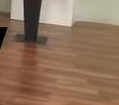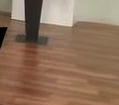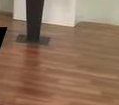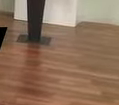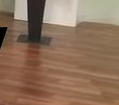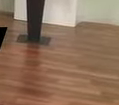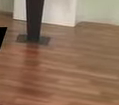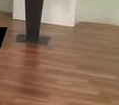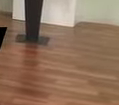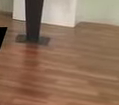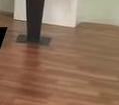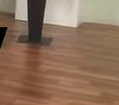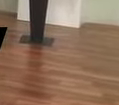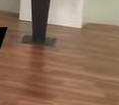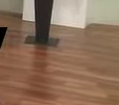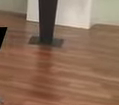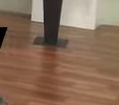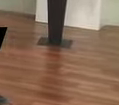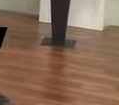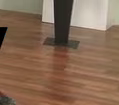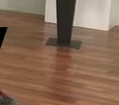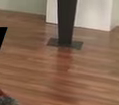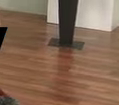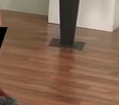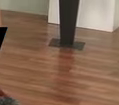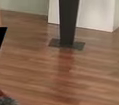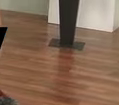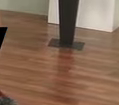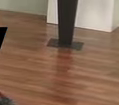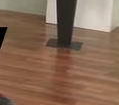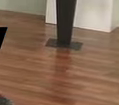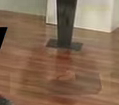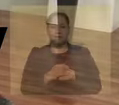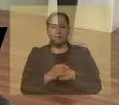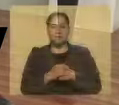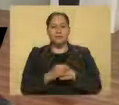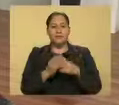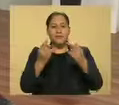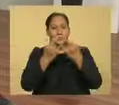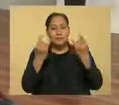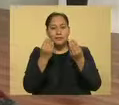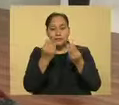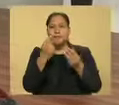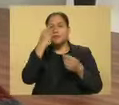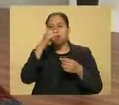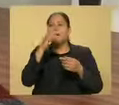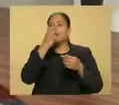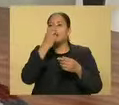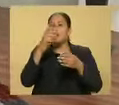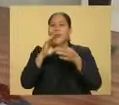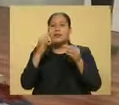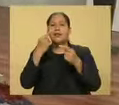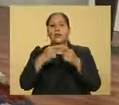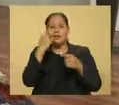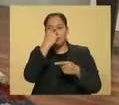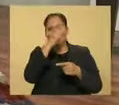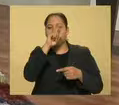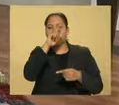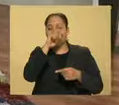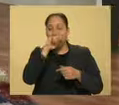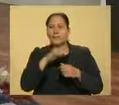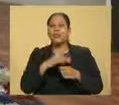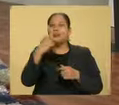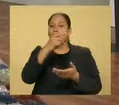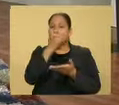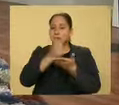muy cerquita del centro. Y bueno, un lugar con más de 100 años de historia. No les vamos a adelantar nada más para que se los diga nuestro querido Ojitos Pajaritos.